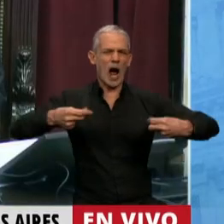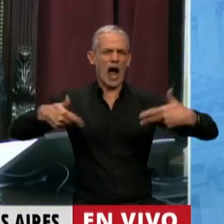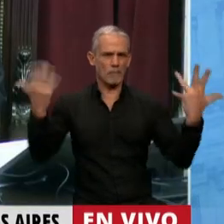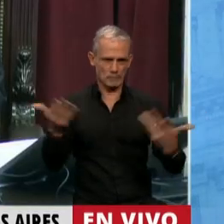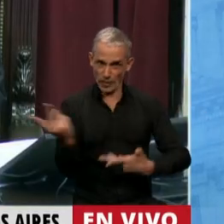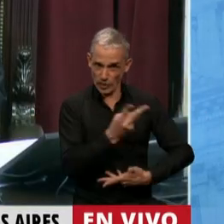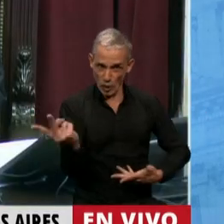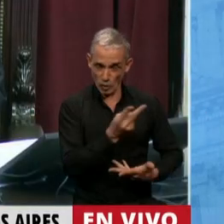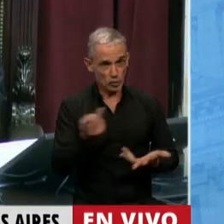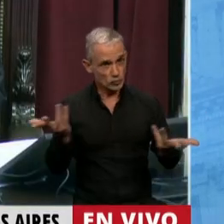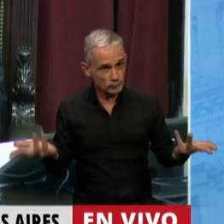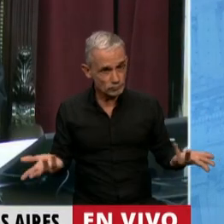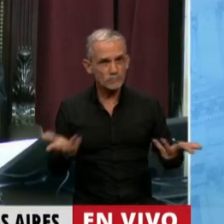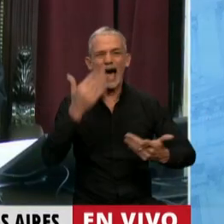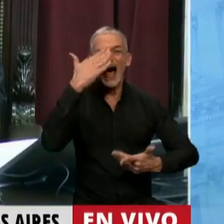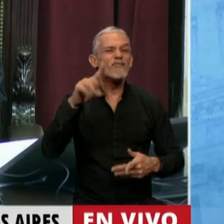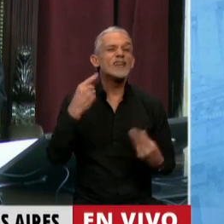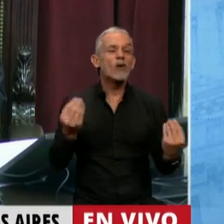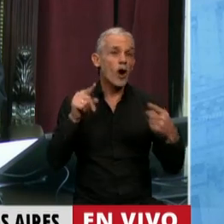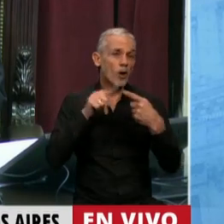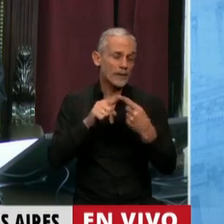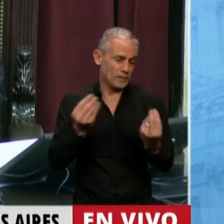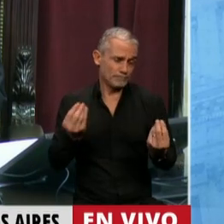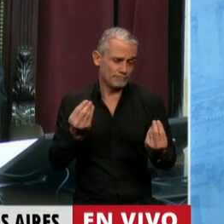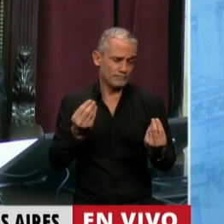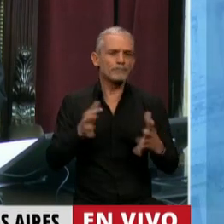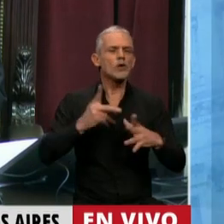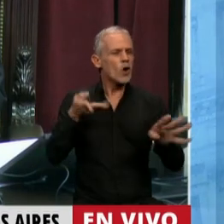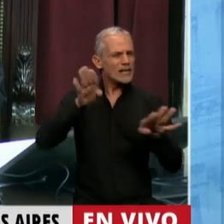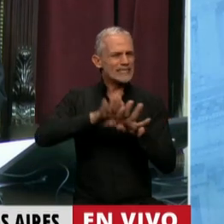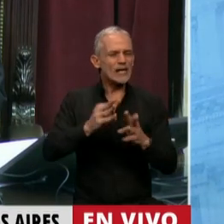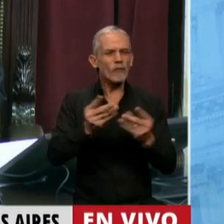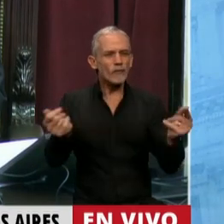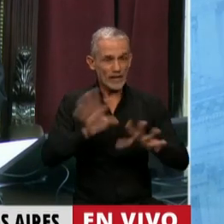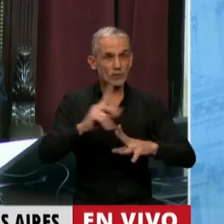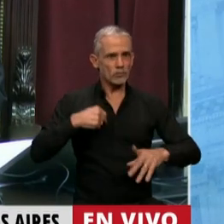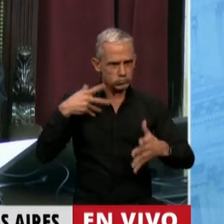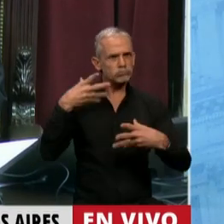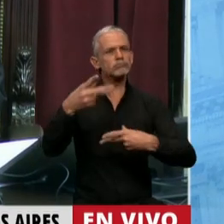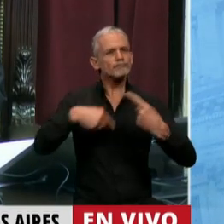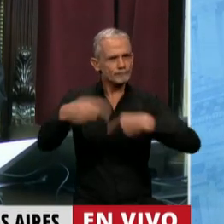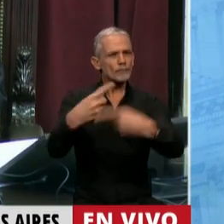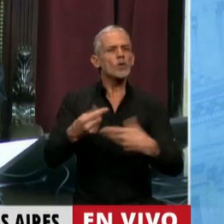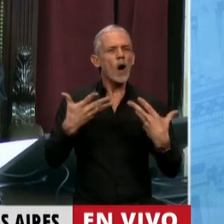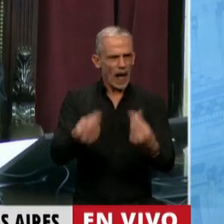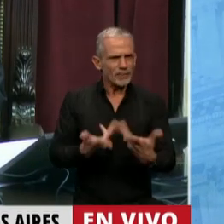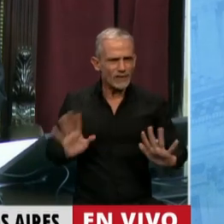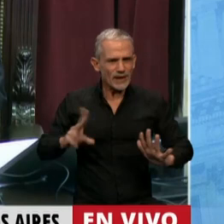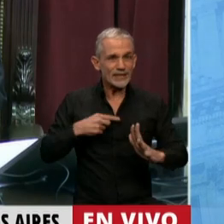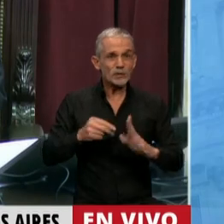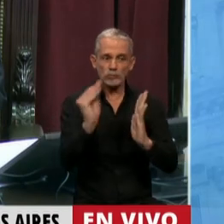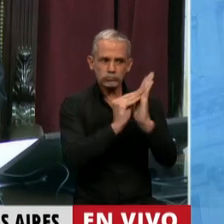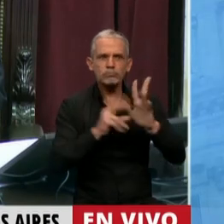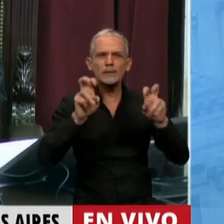en definitiva terminan en el mismo lugar. Por eso quiero cerrar diciendo que vamos a seguir defendiendo a ultranza la